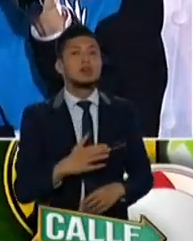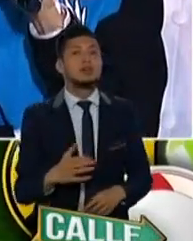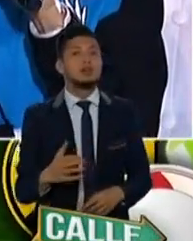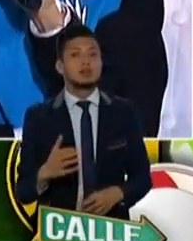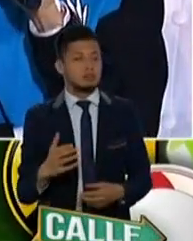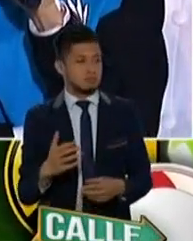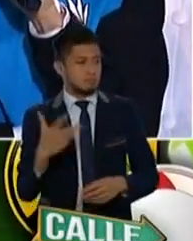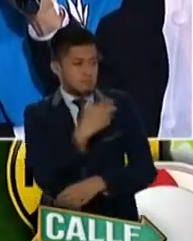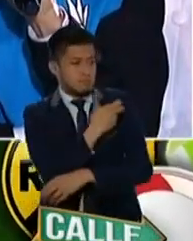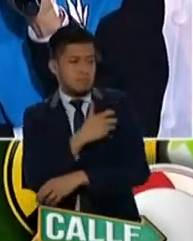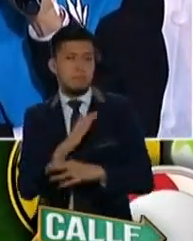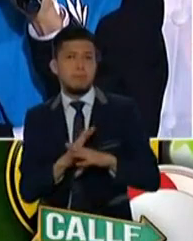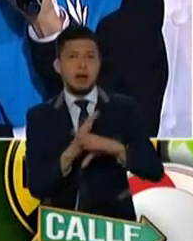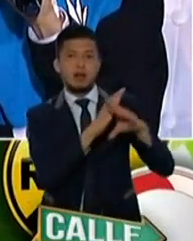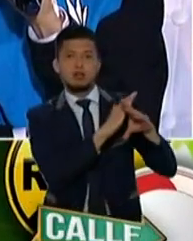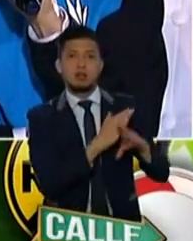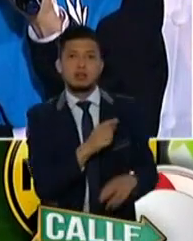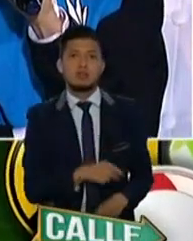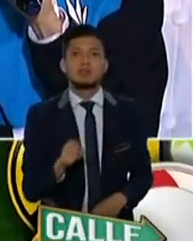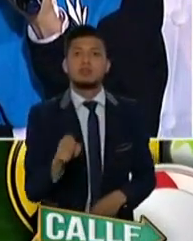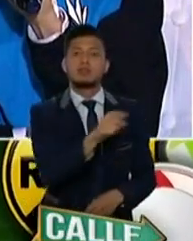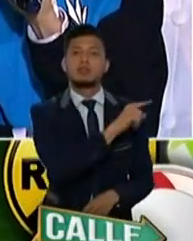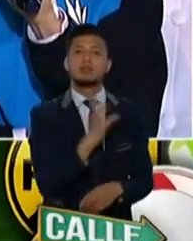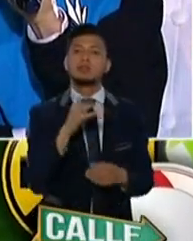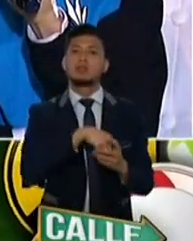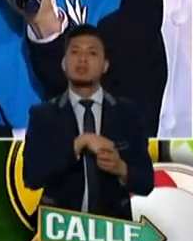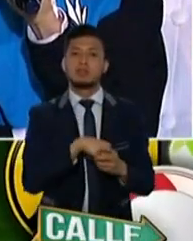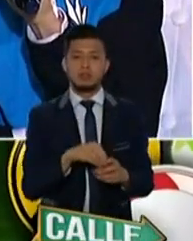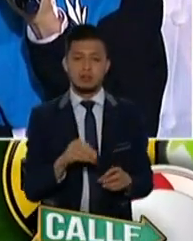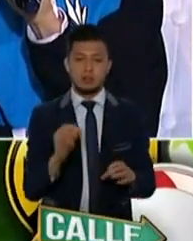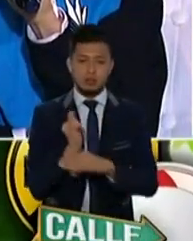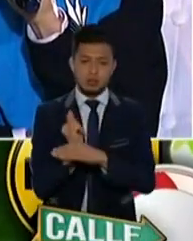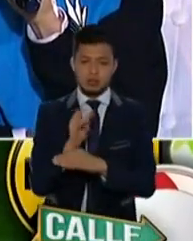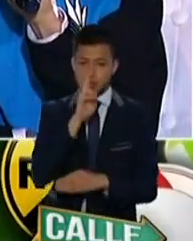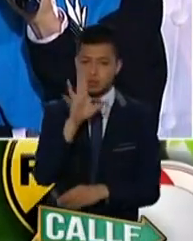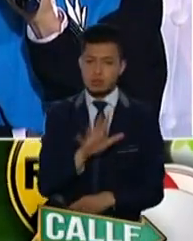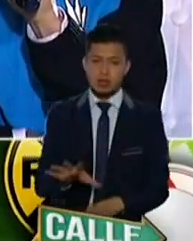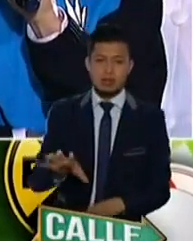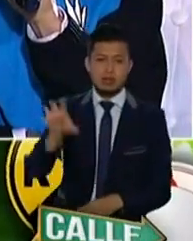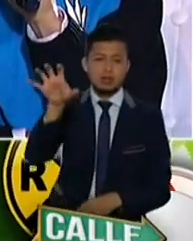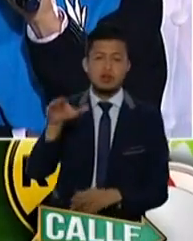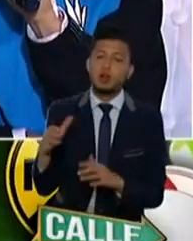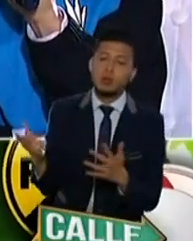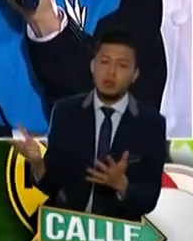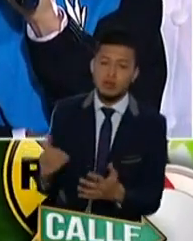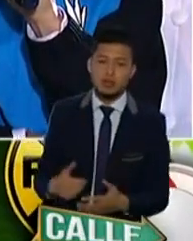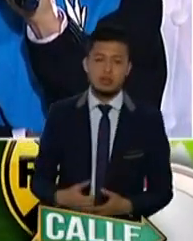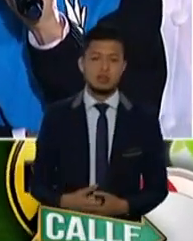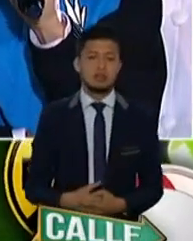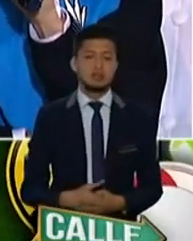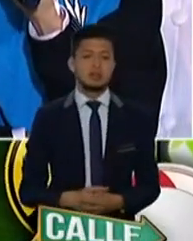en jornada de en Ok,